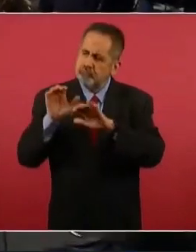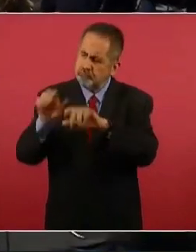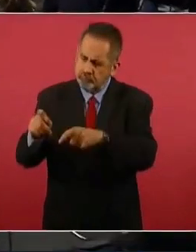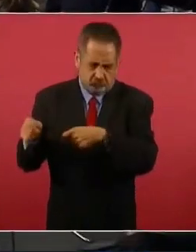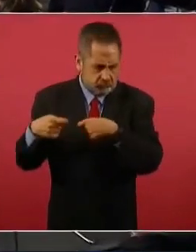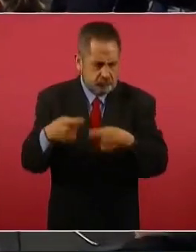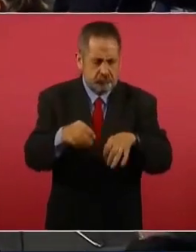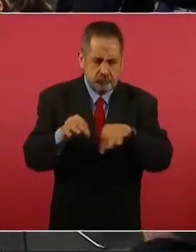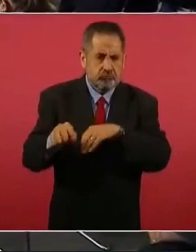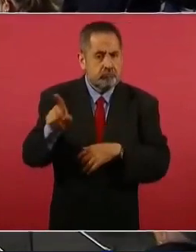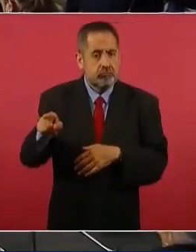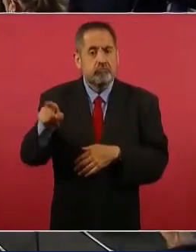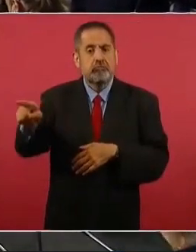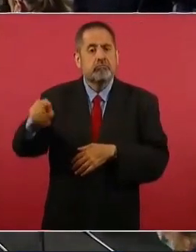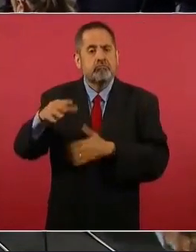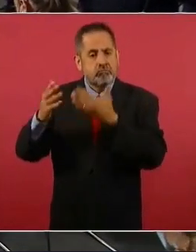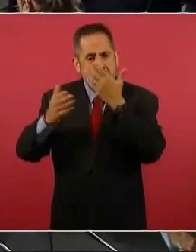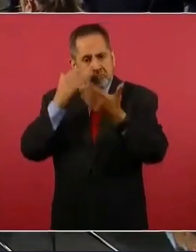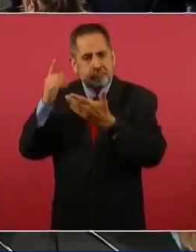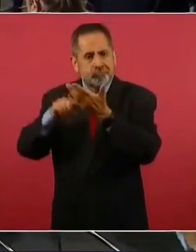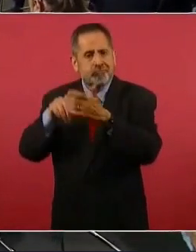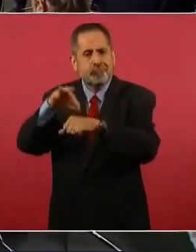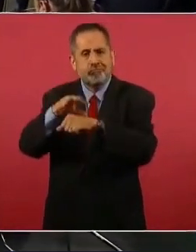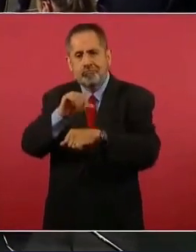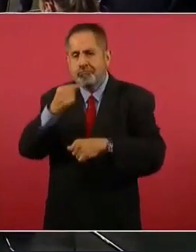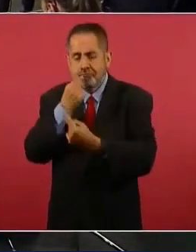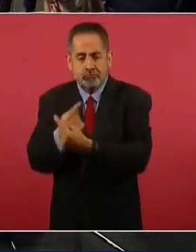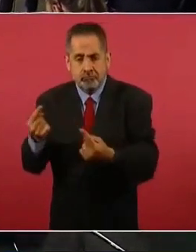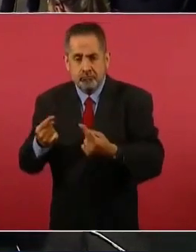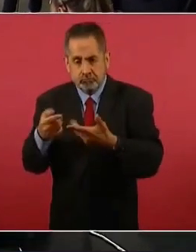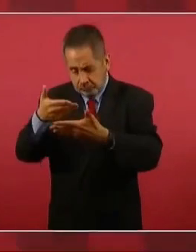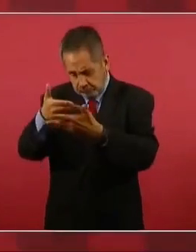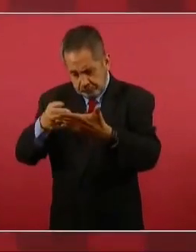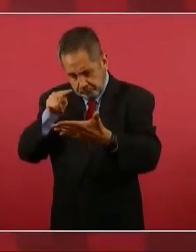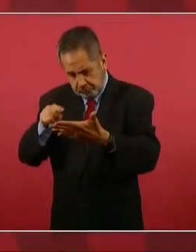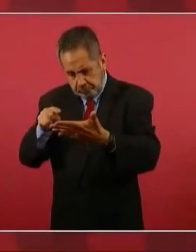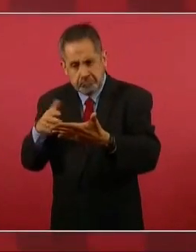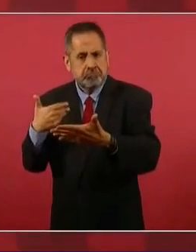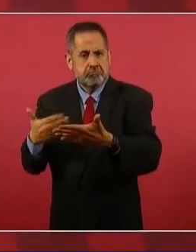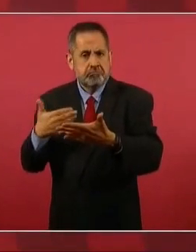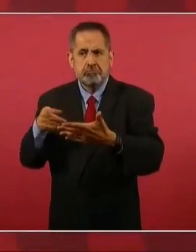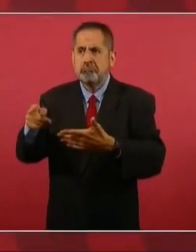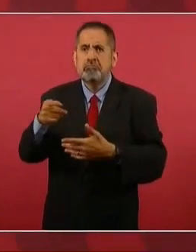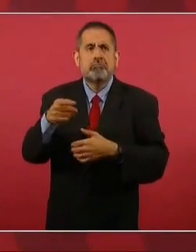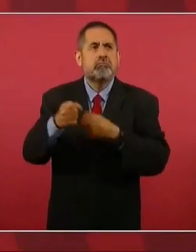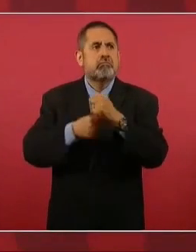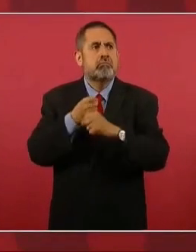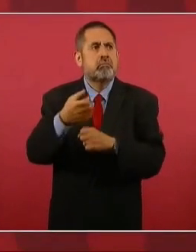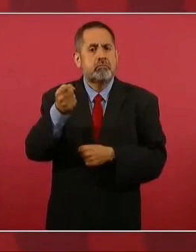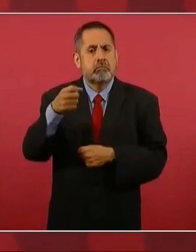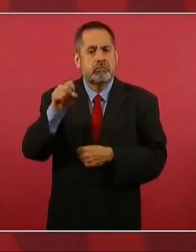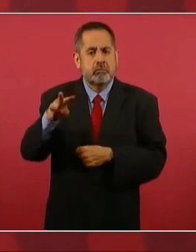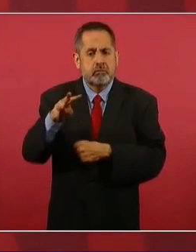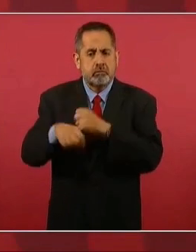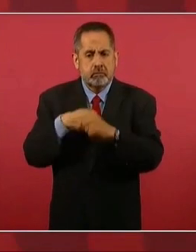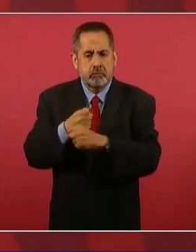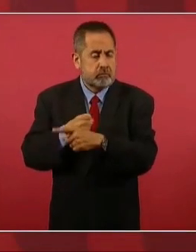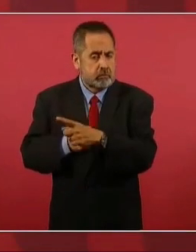pediatra, además que tenía una hoja de servicios muy buena, que se le contrató y creo que de 69 años, o sea, no